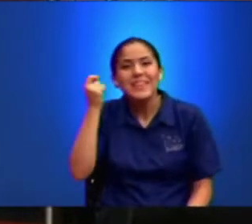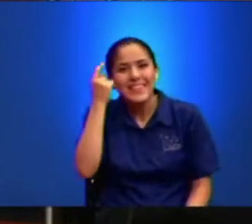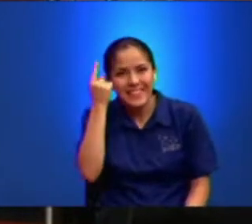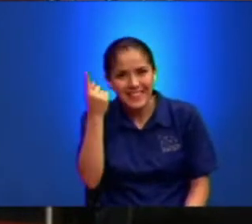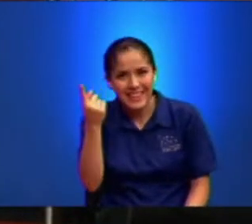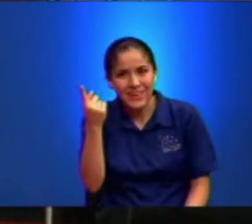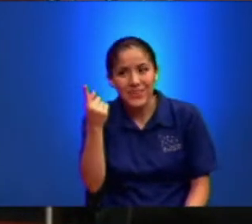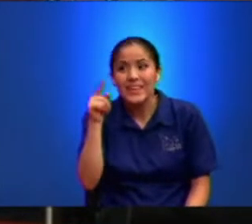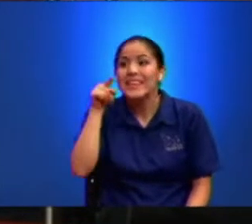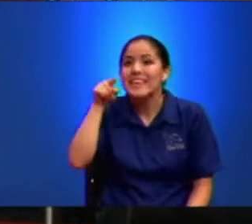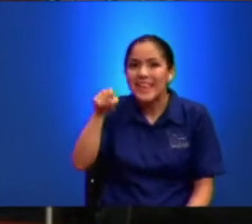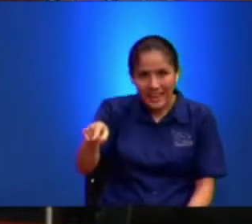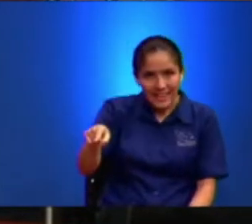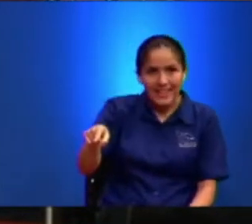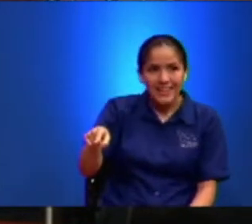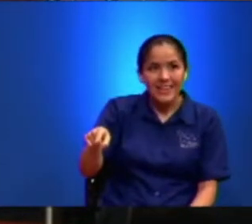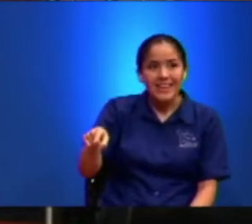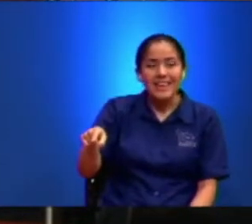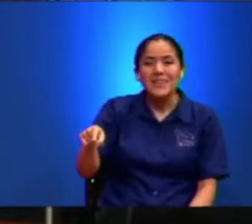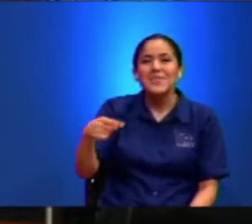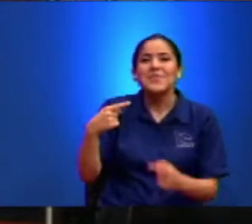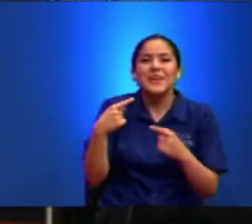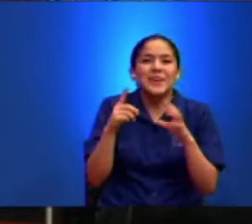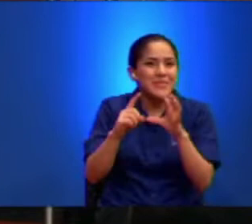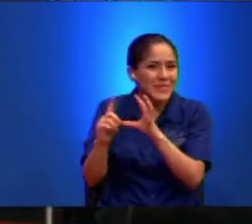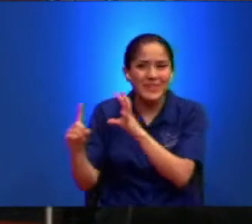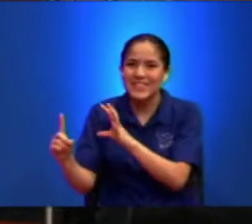Y De Ahí Sacaron Eso Y Los Disípulos No